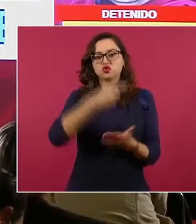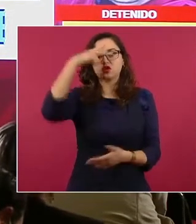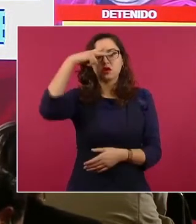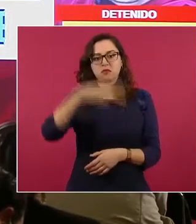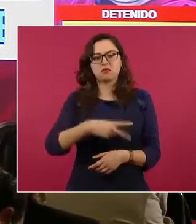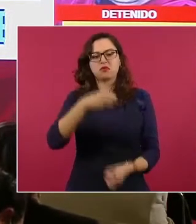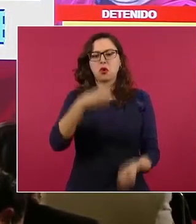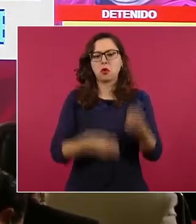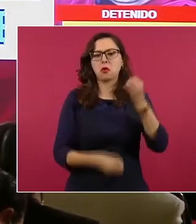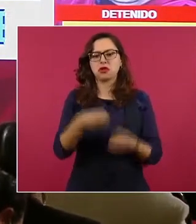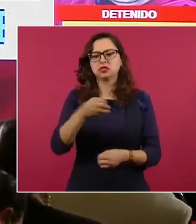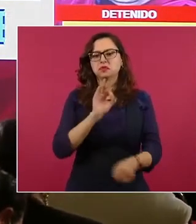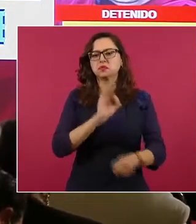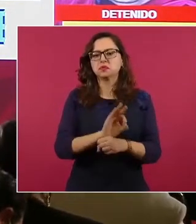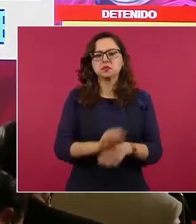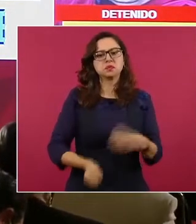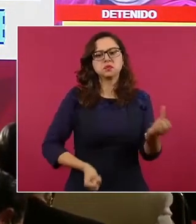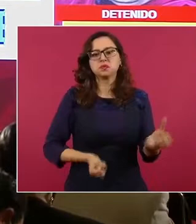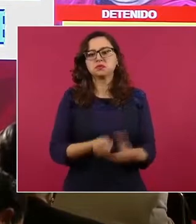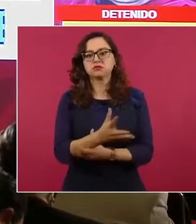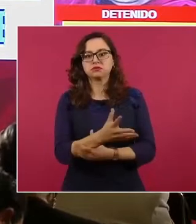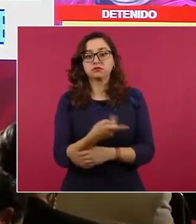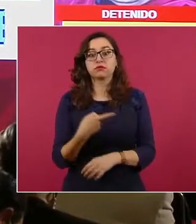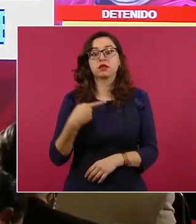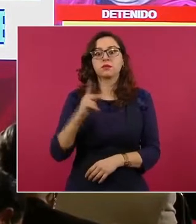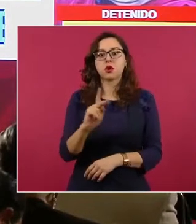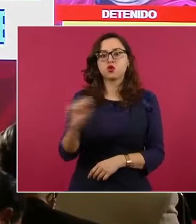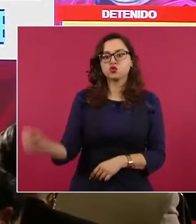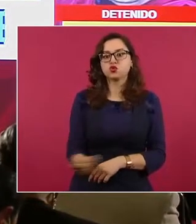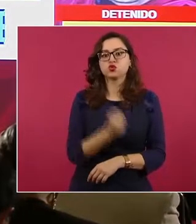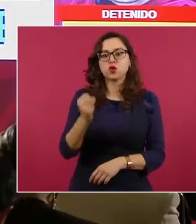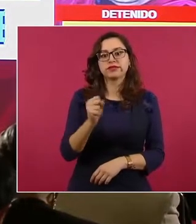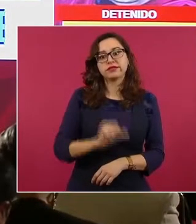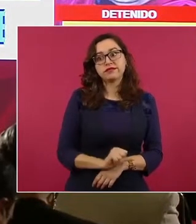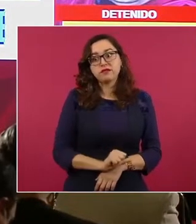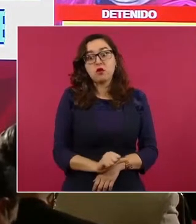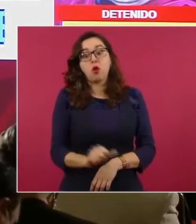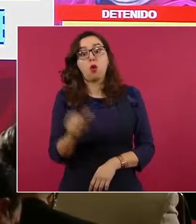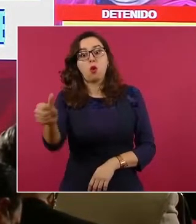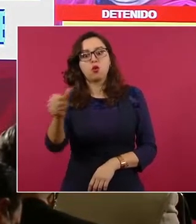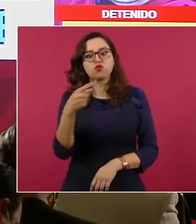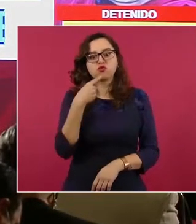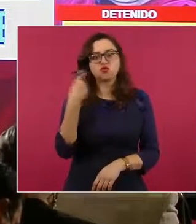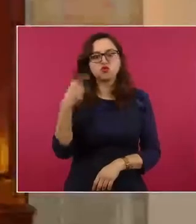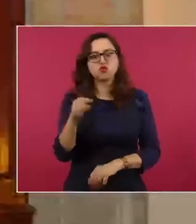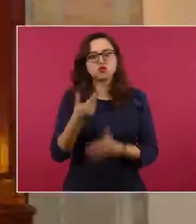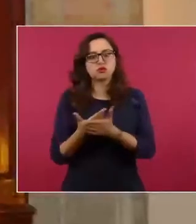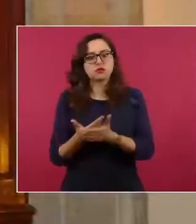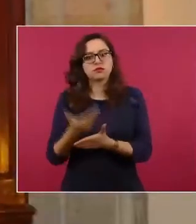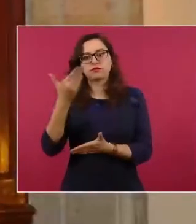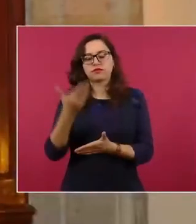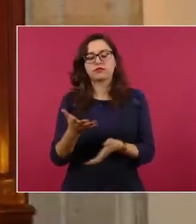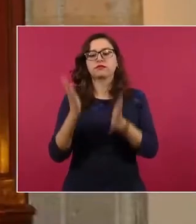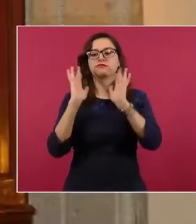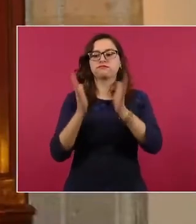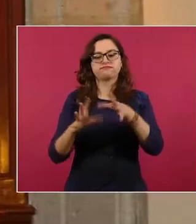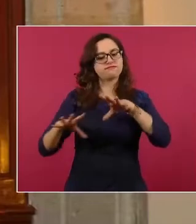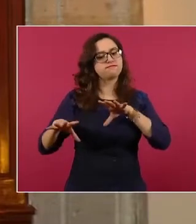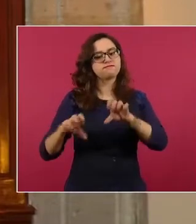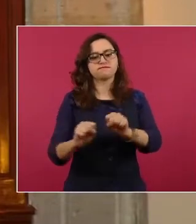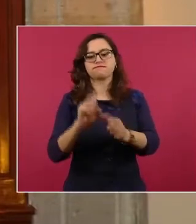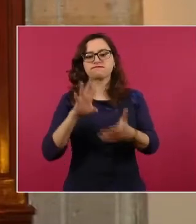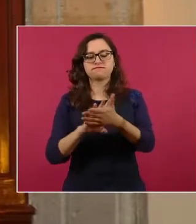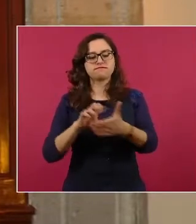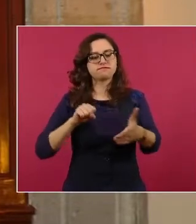de un homicidio calificado en agravio de un servidor público, en una orden de aprehensión de